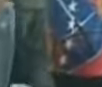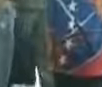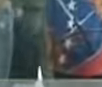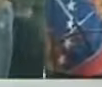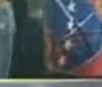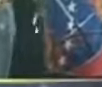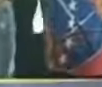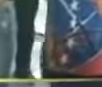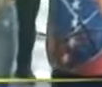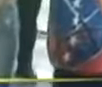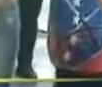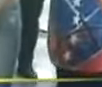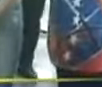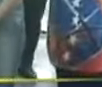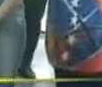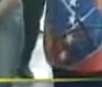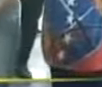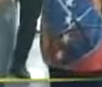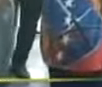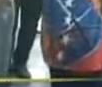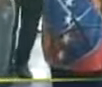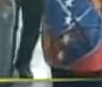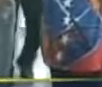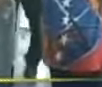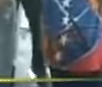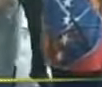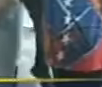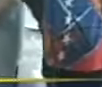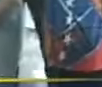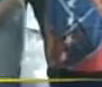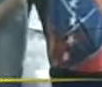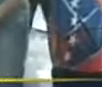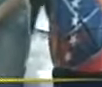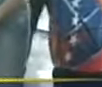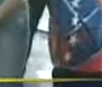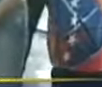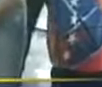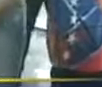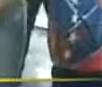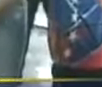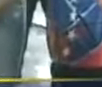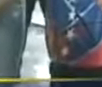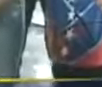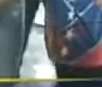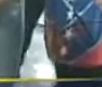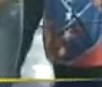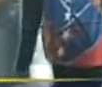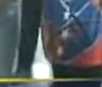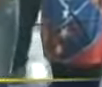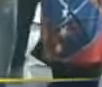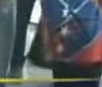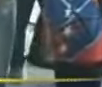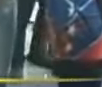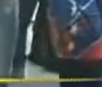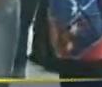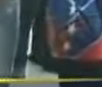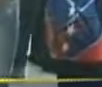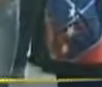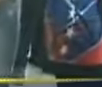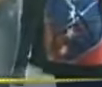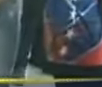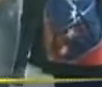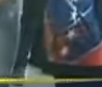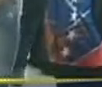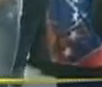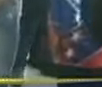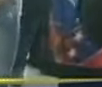las imágenes entonces al presidente Nicolás Maduro ya conversando intercambiando con los estudiantes de esta escuela de enfermería